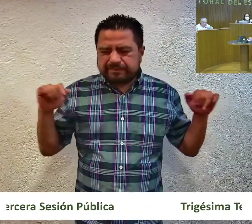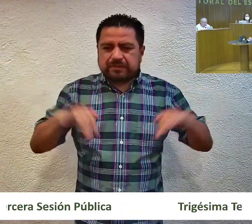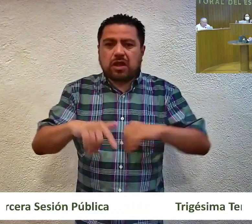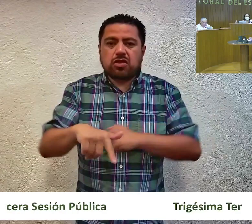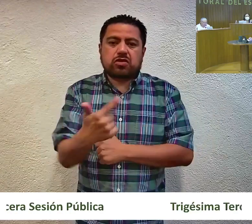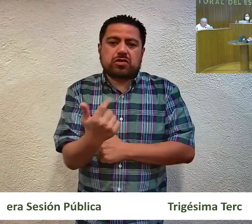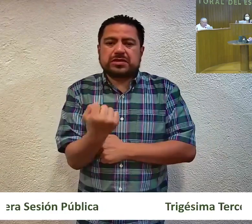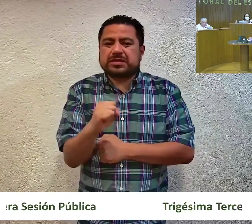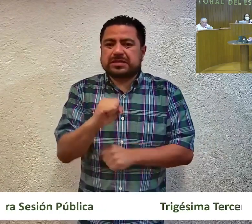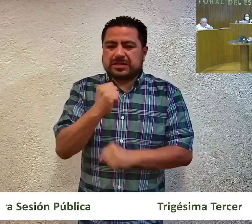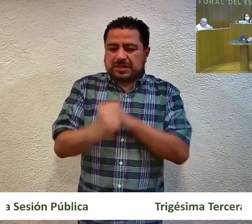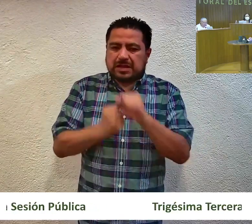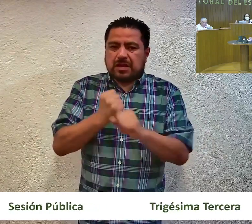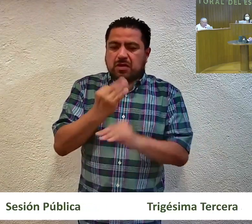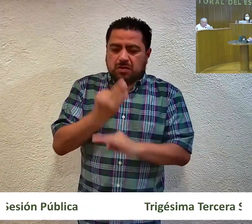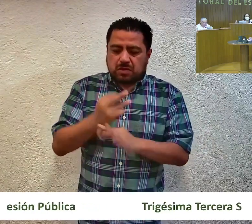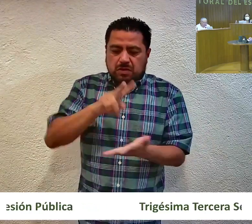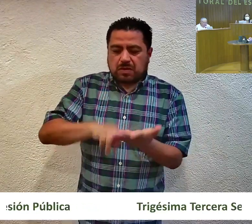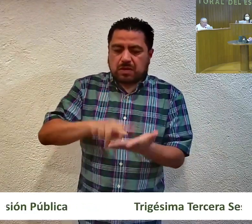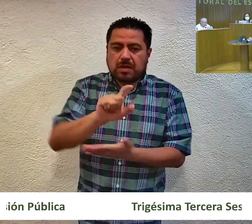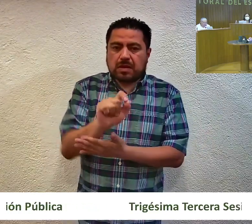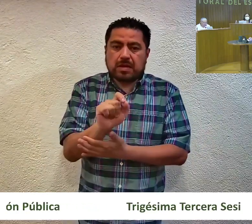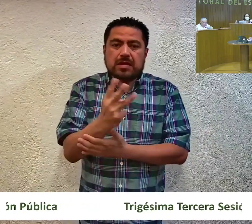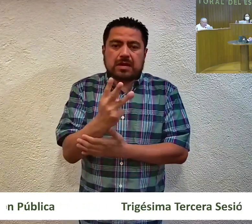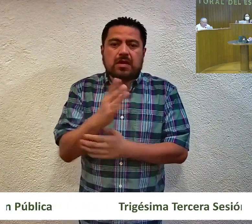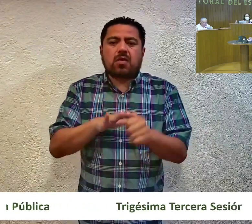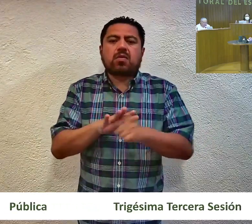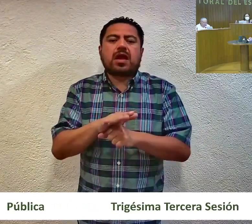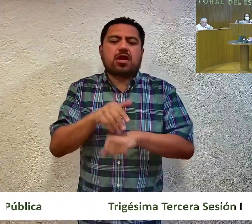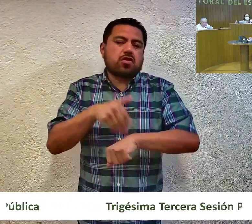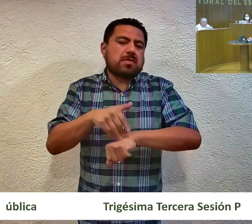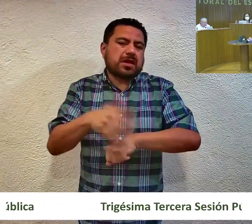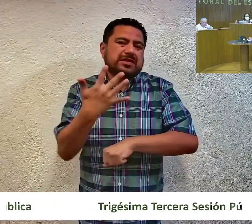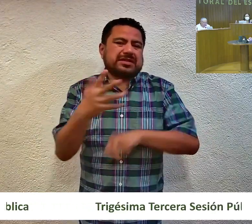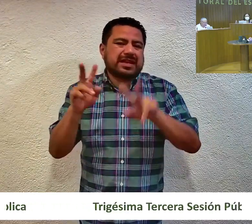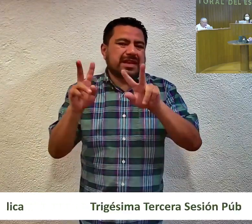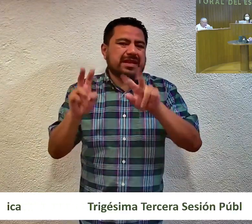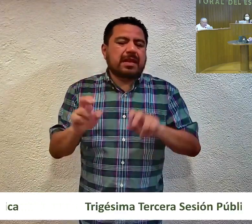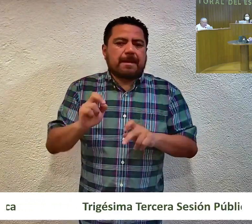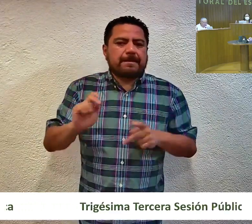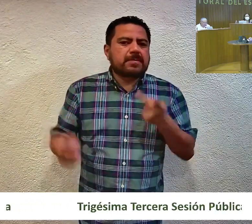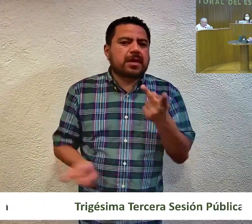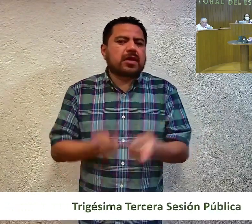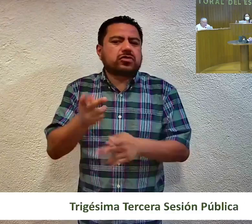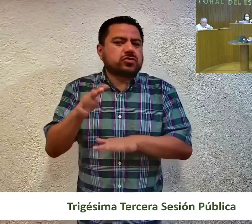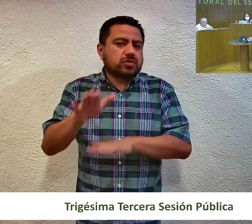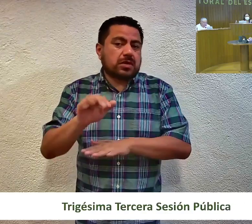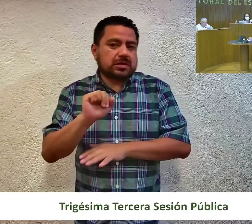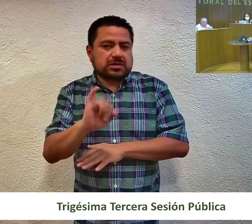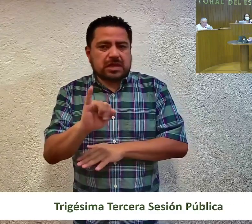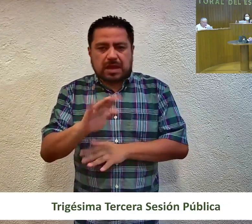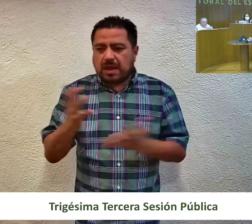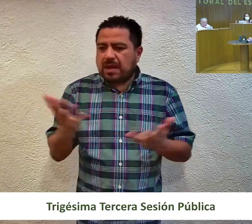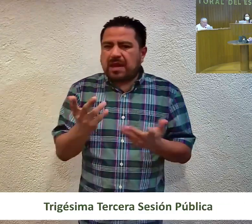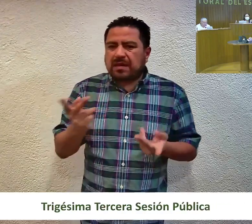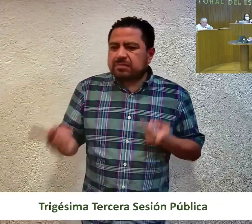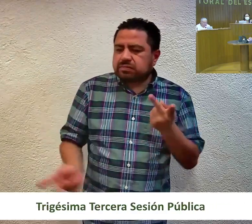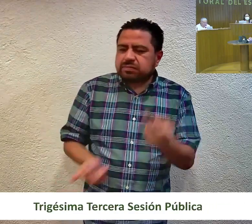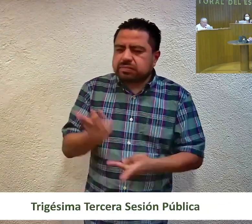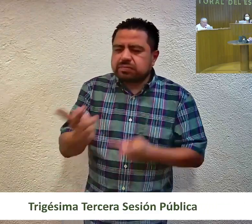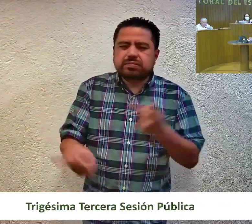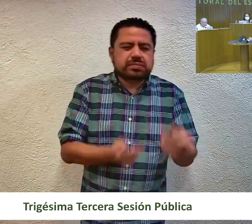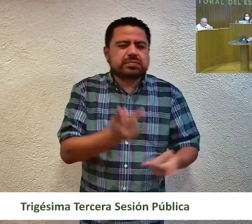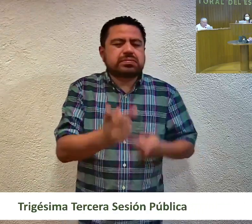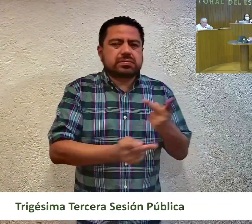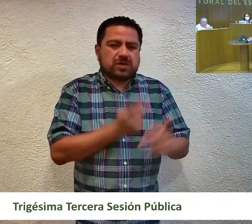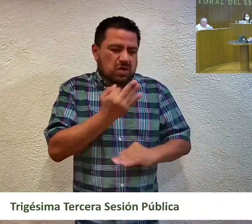12 de septiembre del presente año, un orden del día que en el punto 5 establecía la pregunta sobre si se realizaba la consulta solicitada por